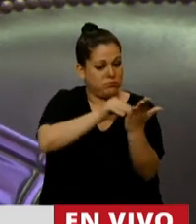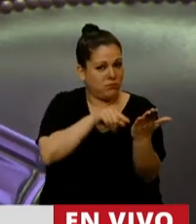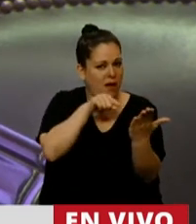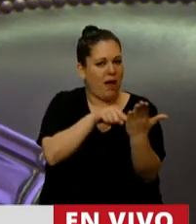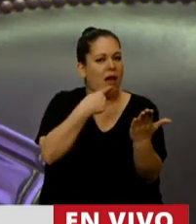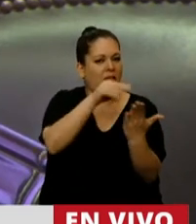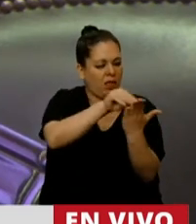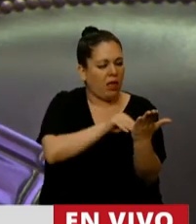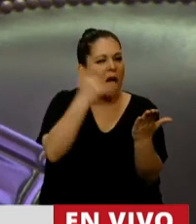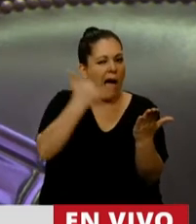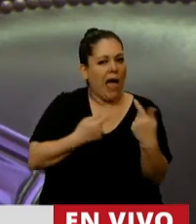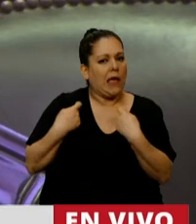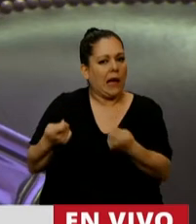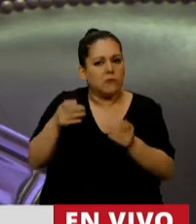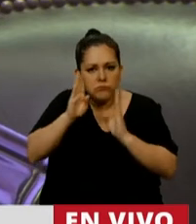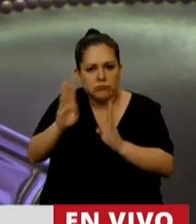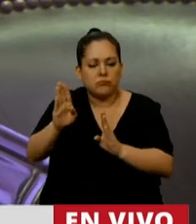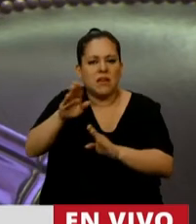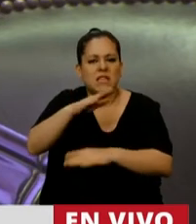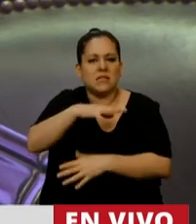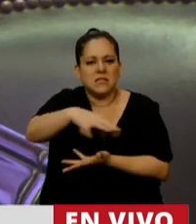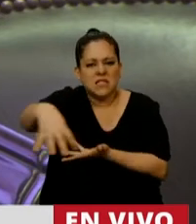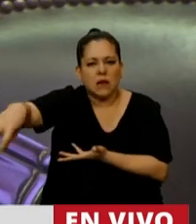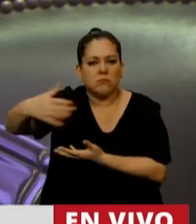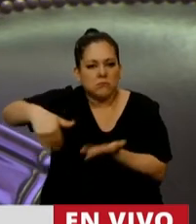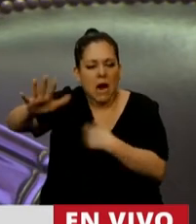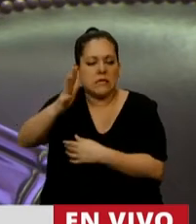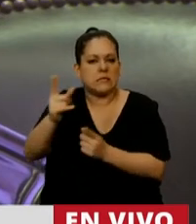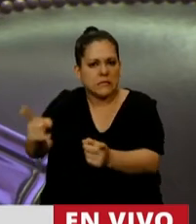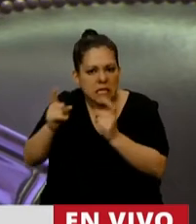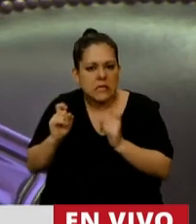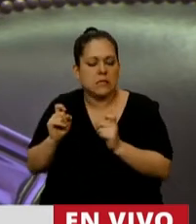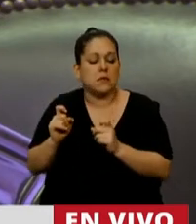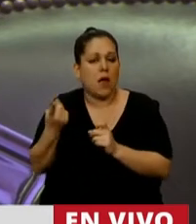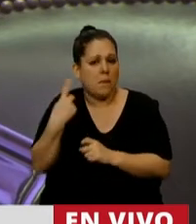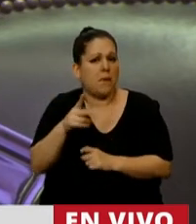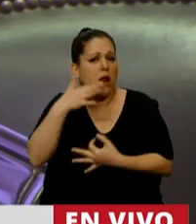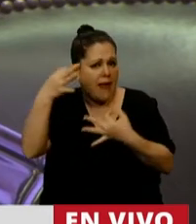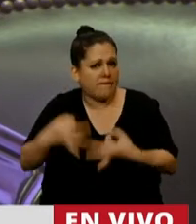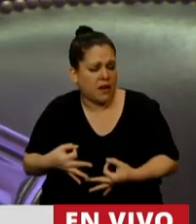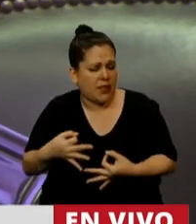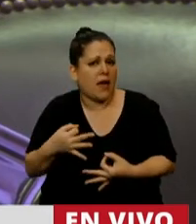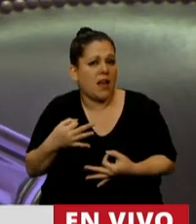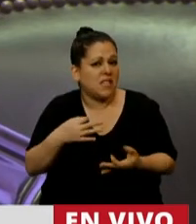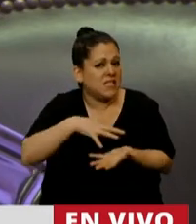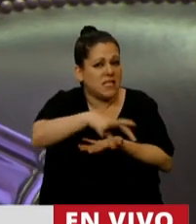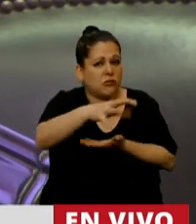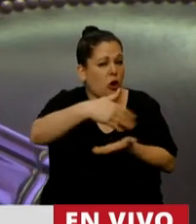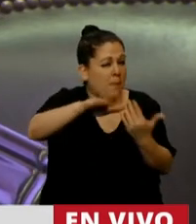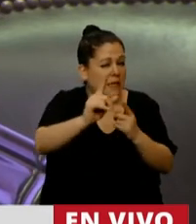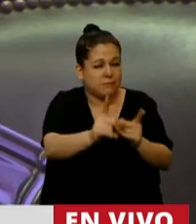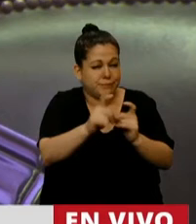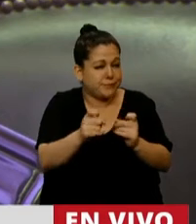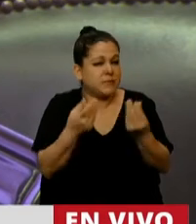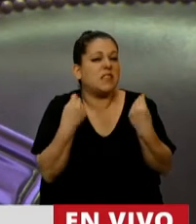protegen a los sectores vulnerables. Pero también es cierto que uno de los sectores más vulnerables que tiene el